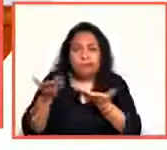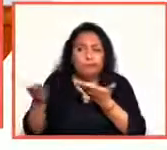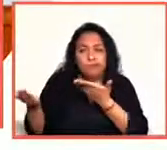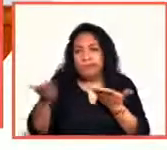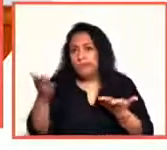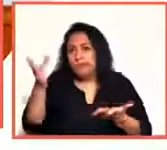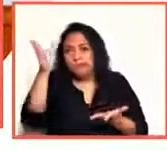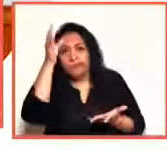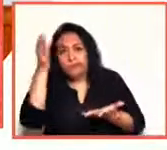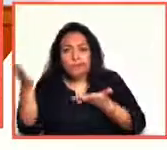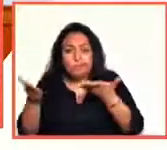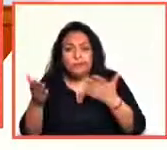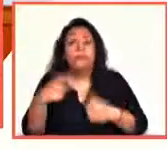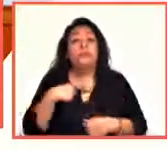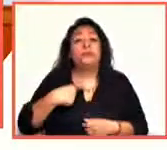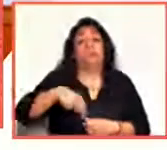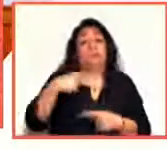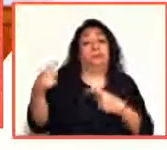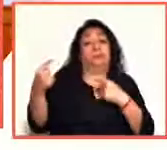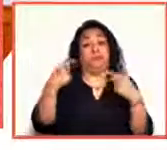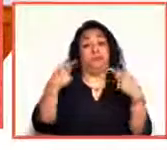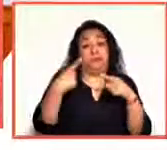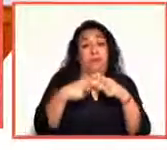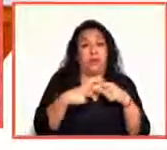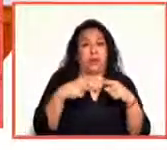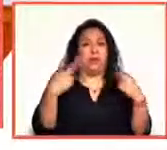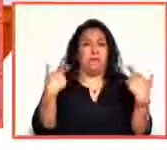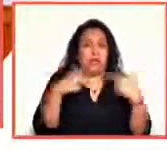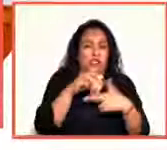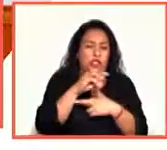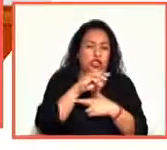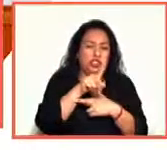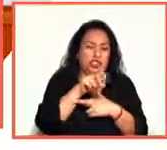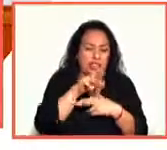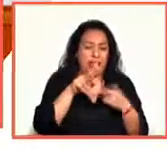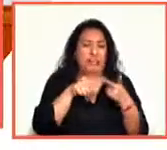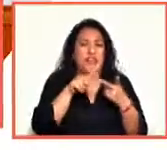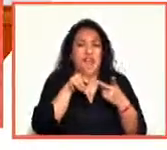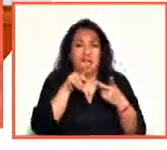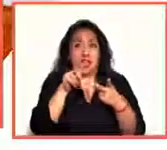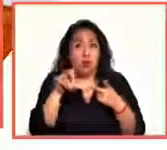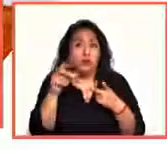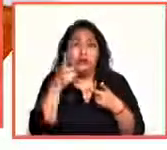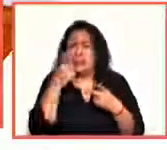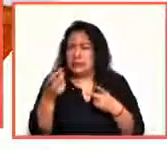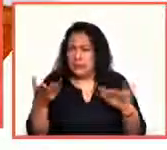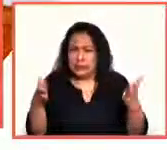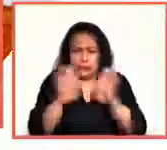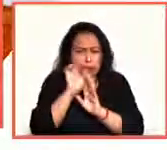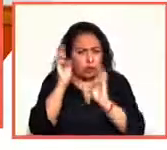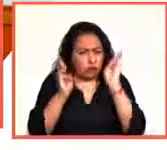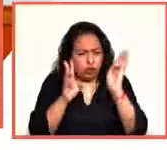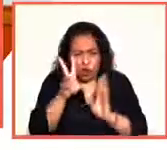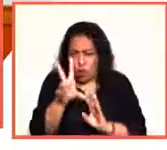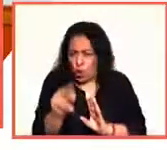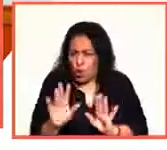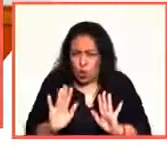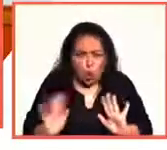Nos dijeron, tanto el maestro Zárate como el maestro Villalobos, que no se va a cerrar el museo, que